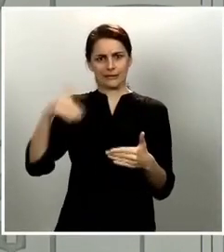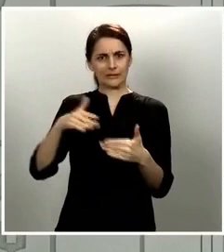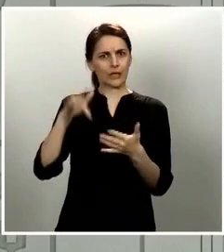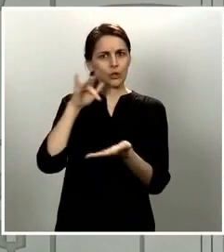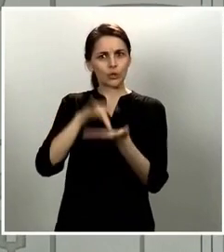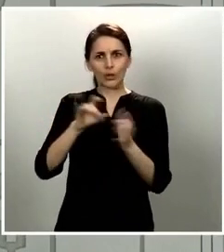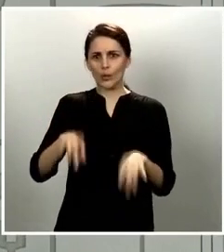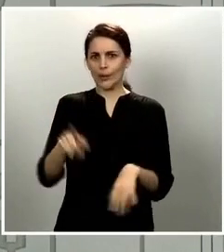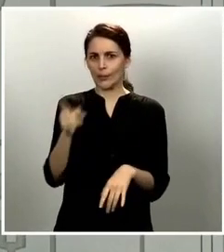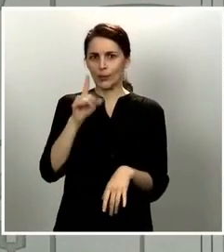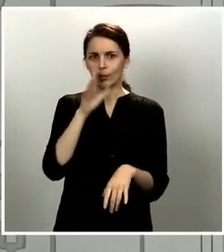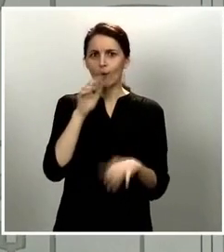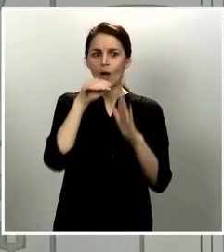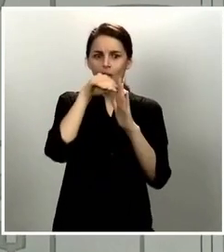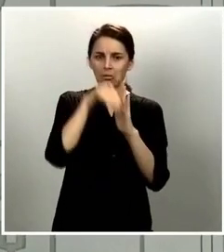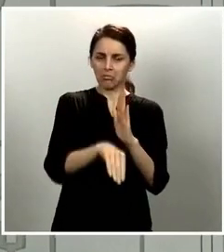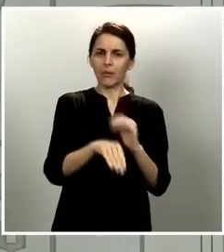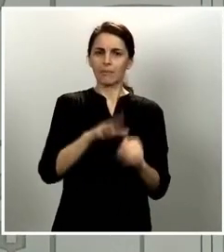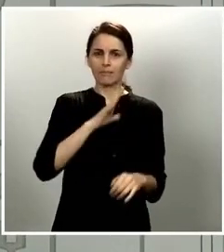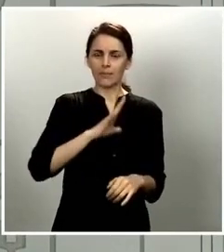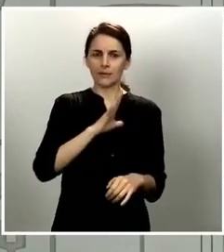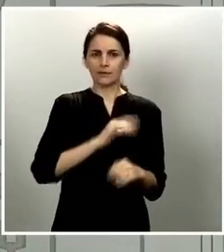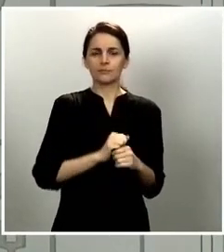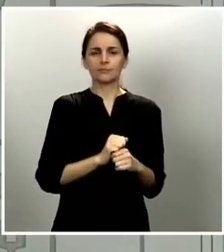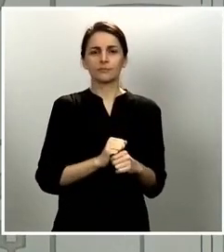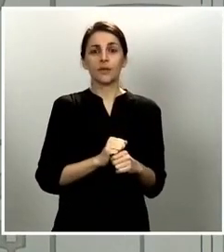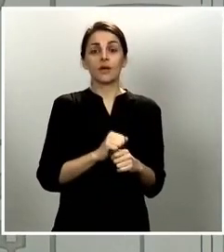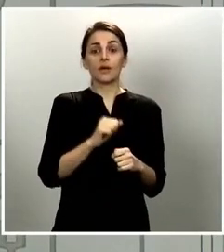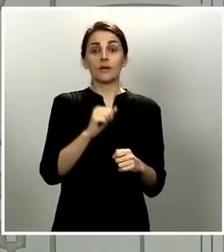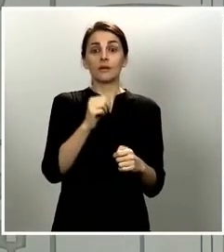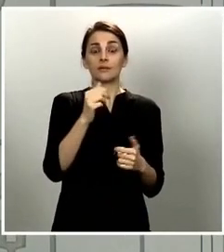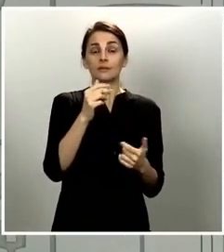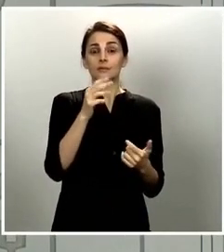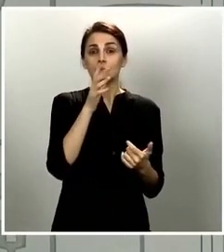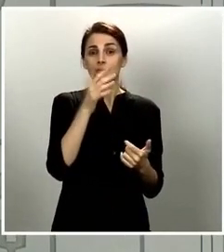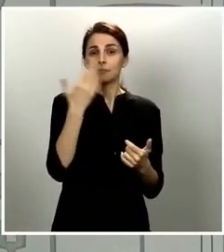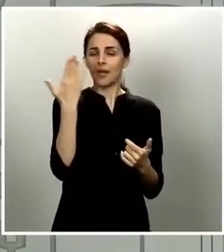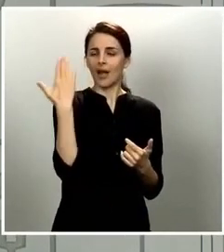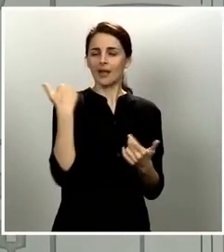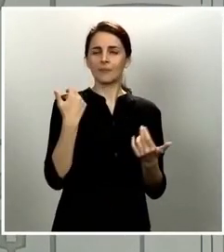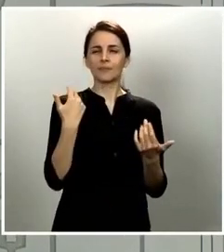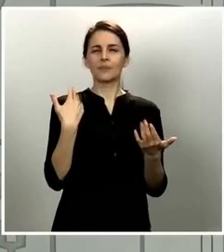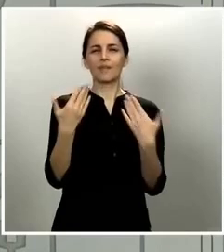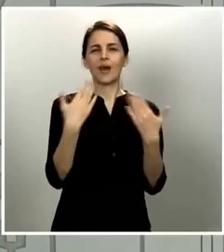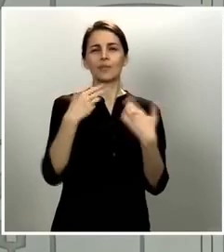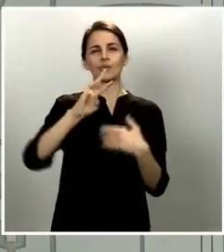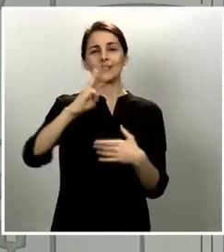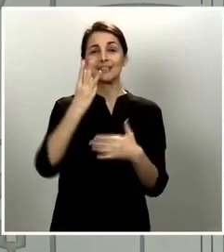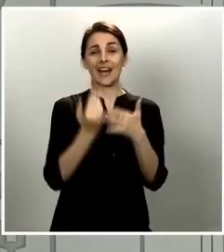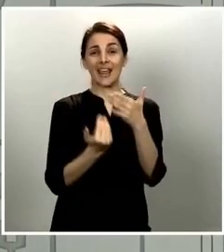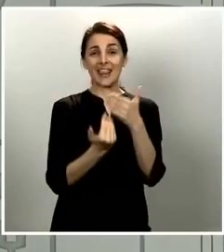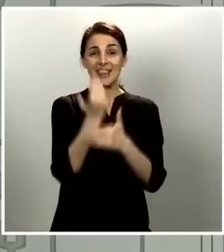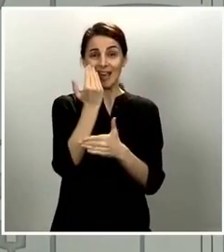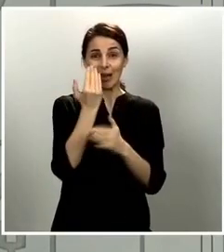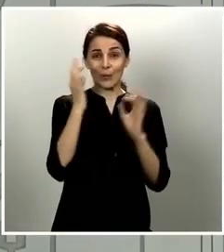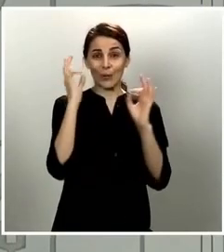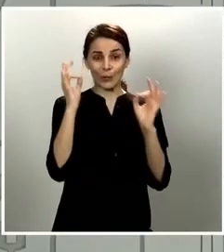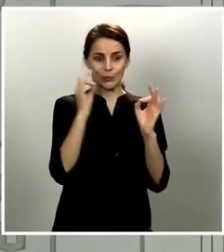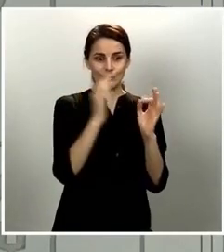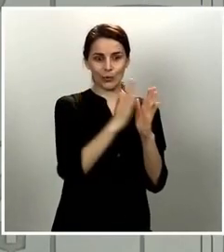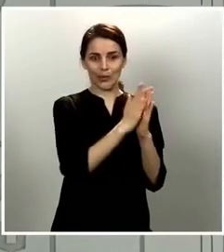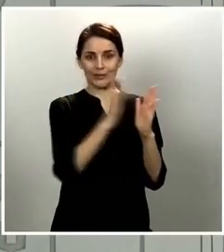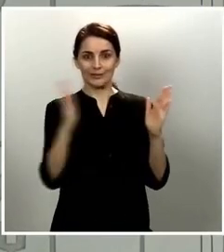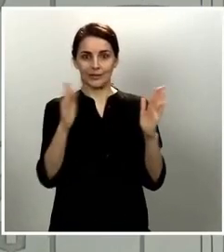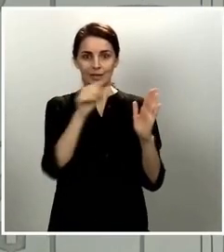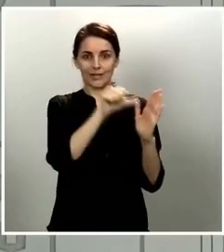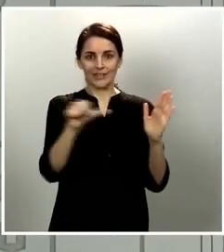si ayer hablábamos del tercer día a lo largo de esta última semana en la que detectábamos o se notificaban por parte de las